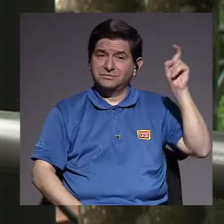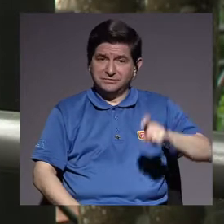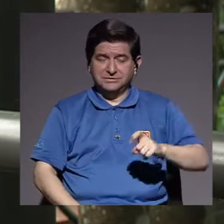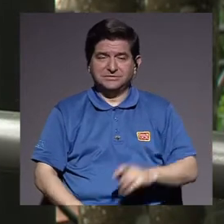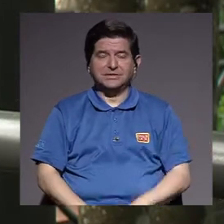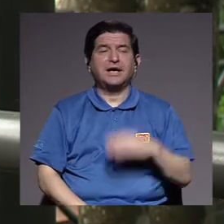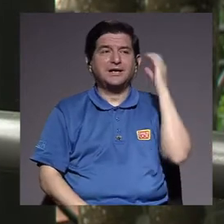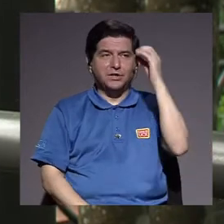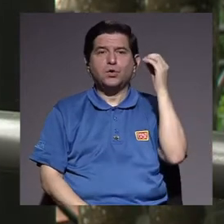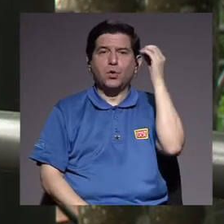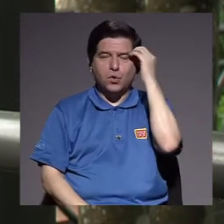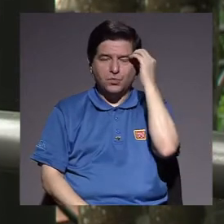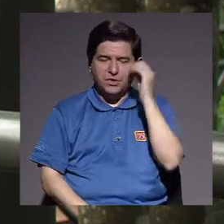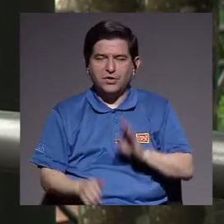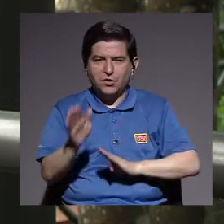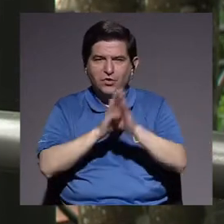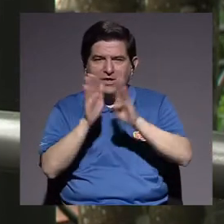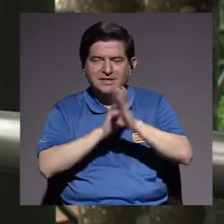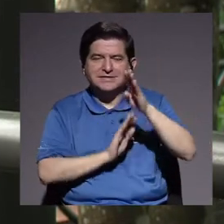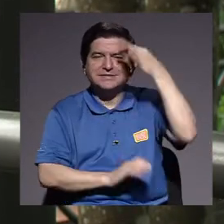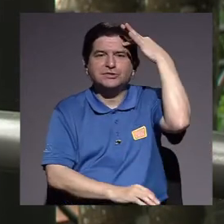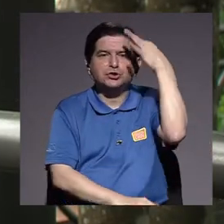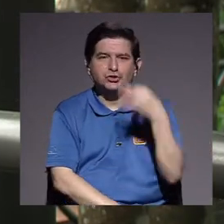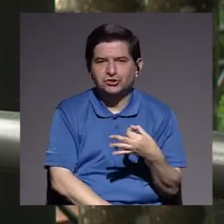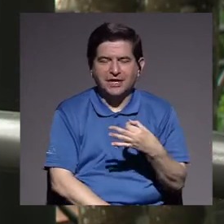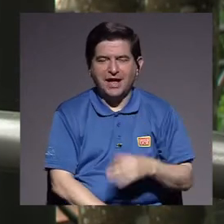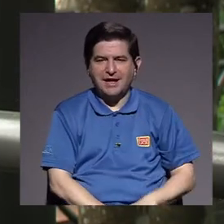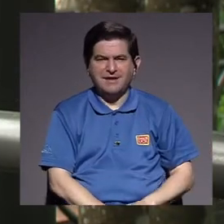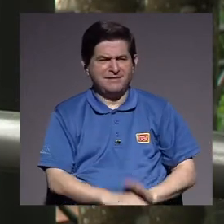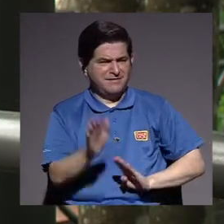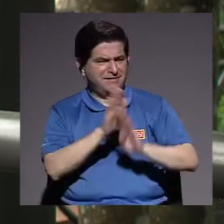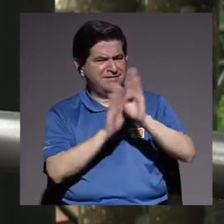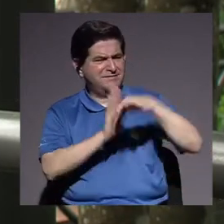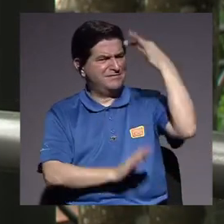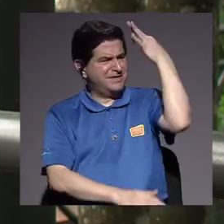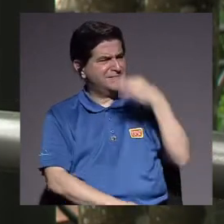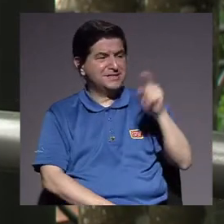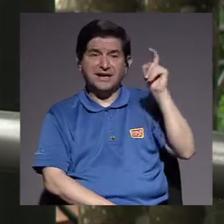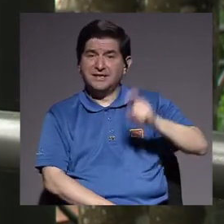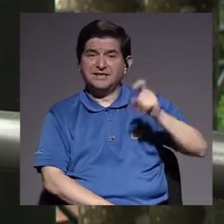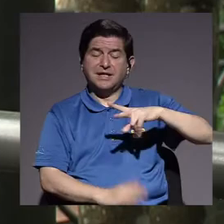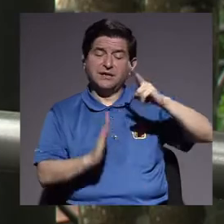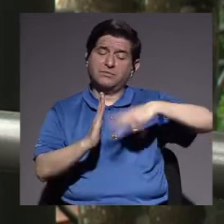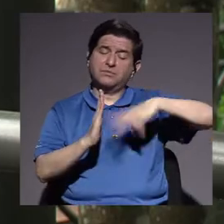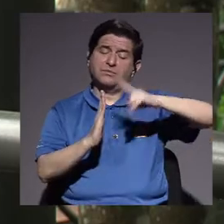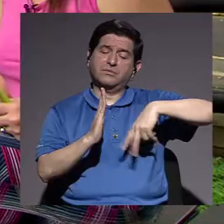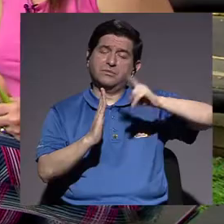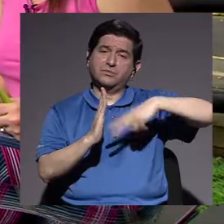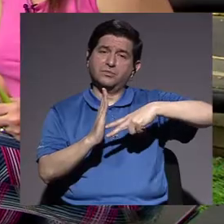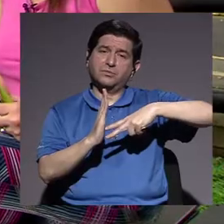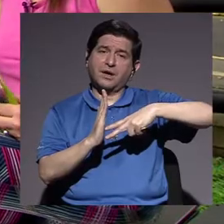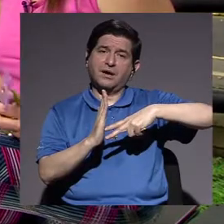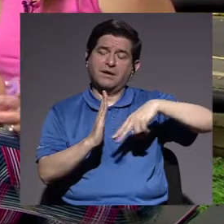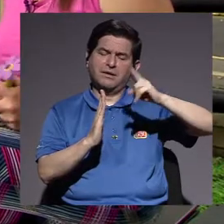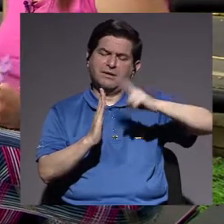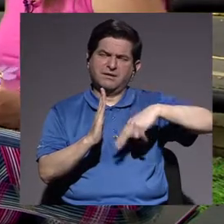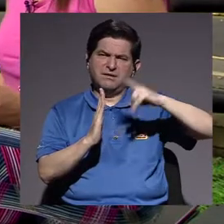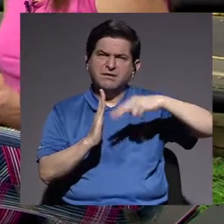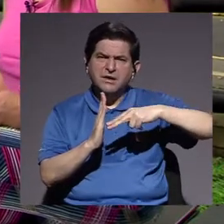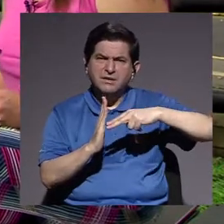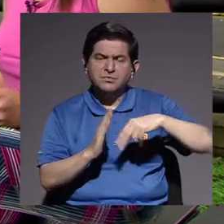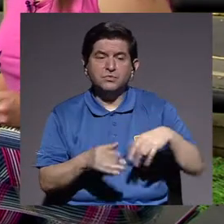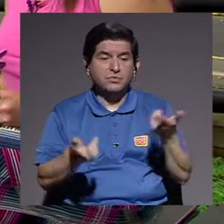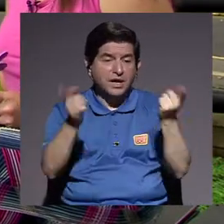necesario generar opinión y desarrollar criterio. Y para desarrollar criterio supone la necesidad de la lectura. De la